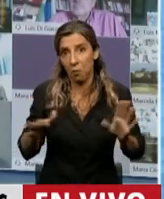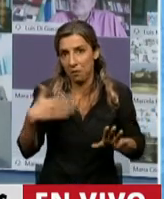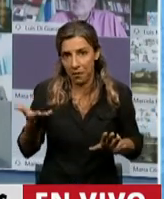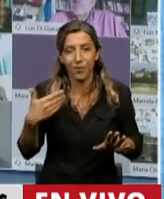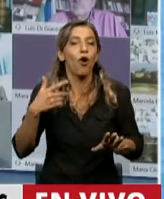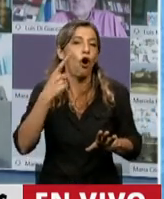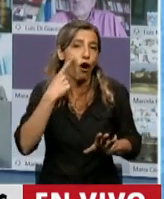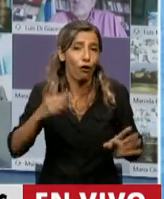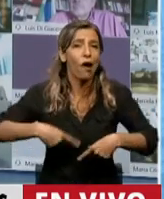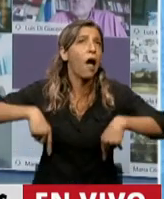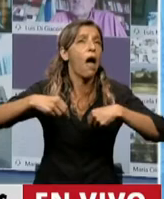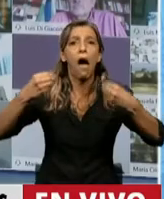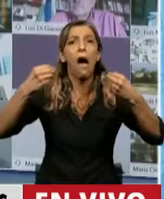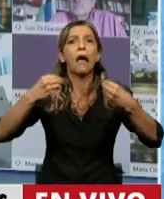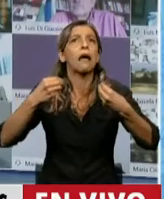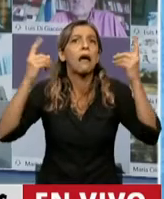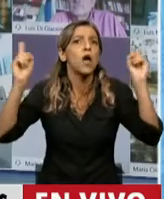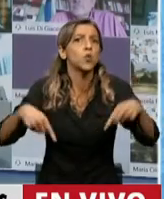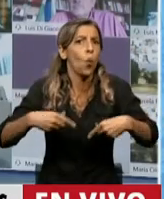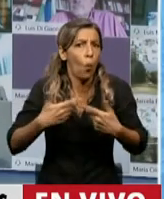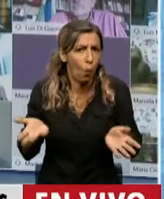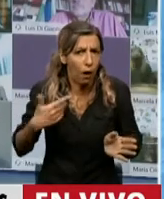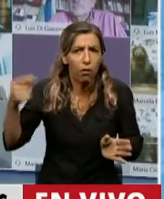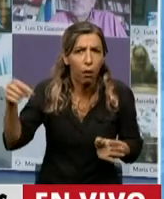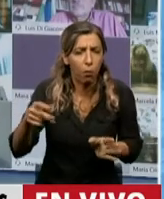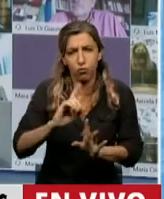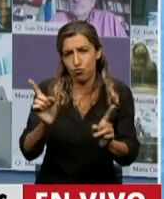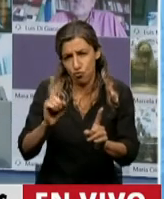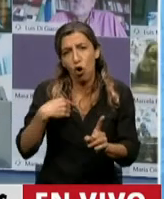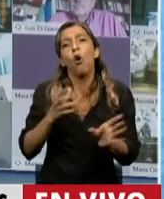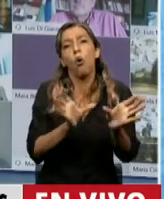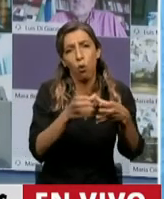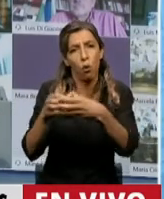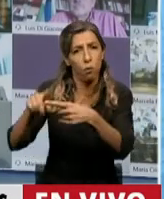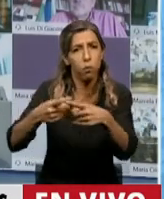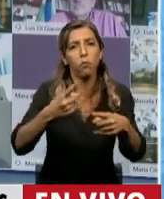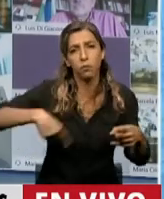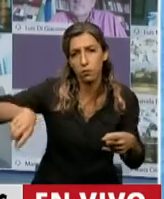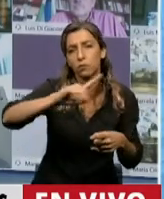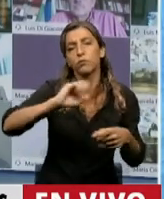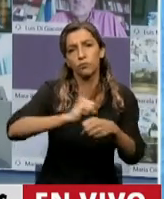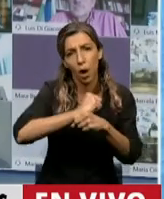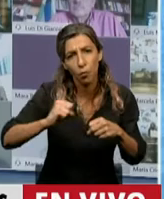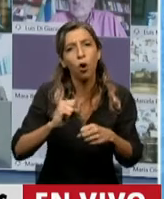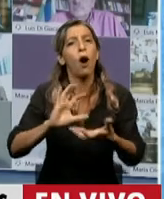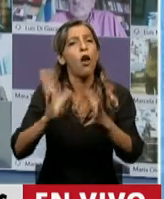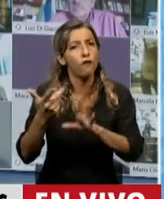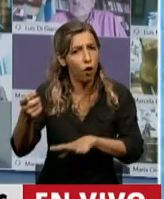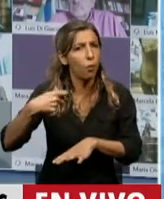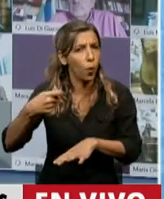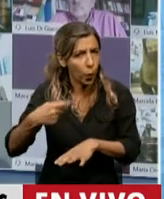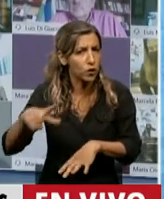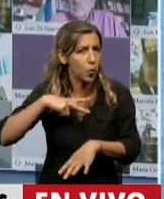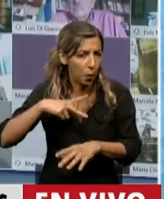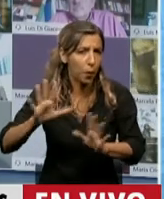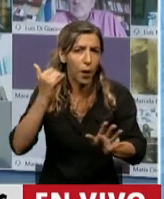supuesto tenemos que decir que fue aprobado por los bloques políticos que integraban las cámaras de diputados